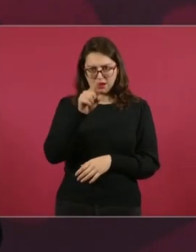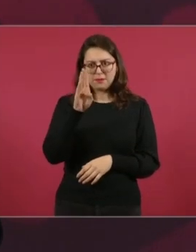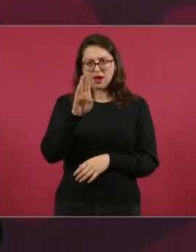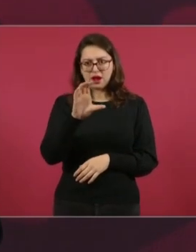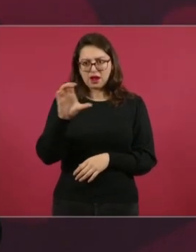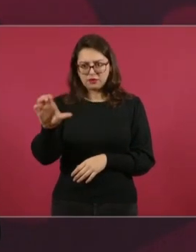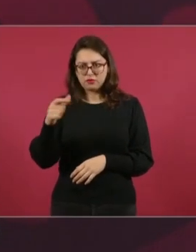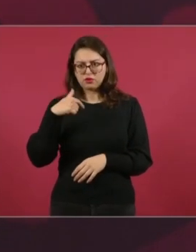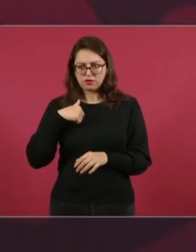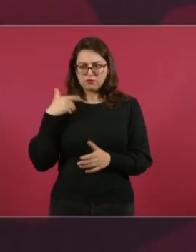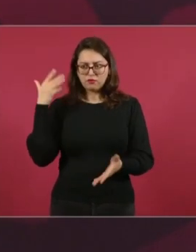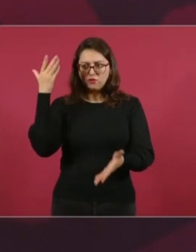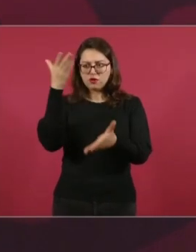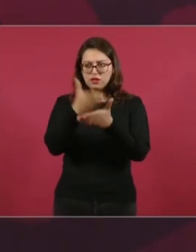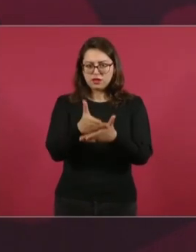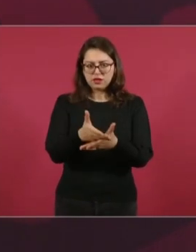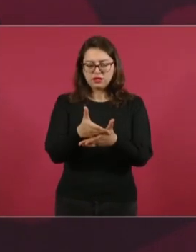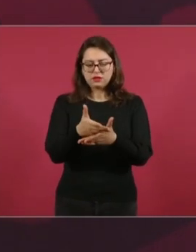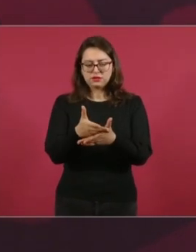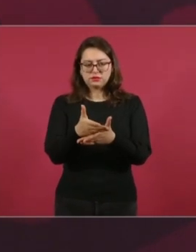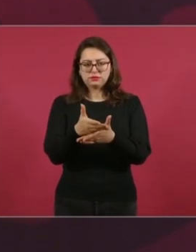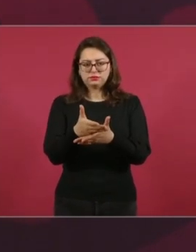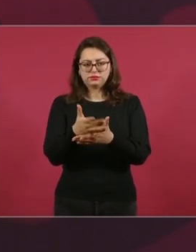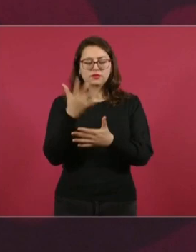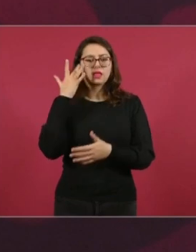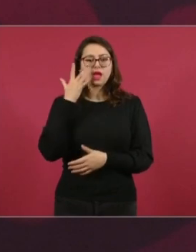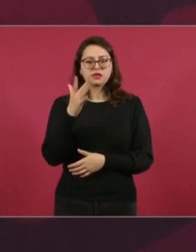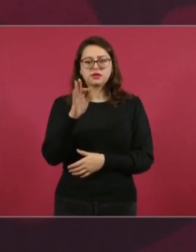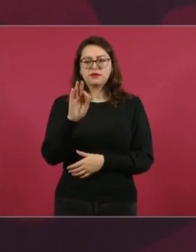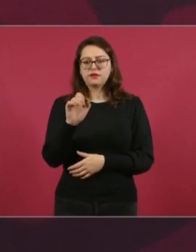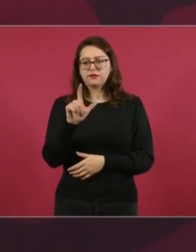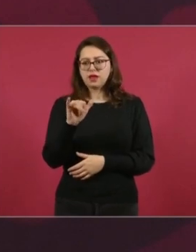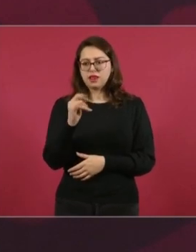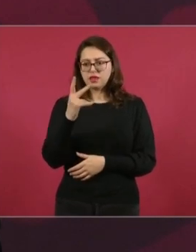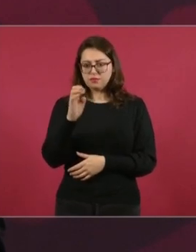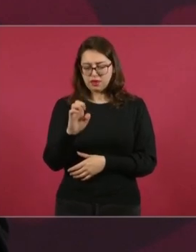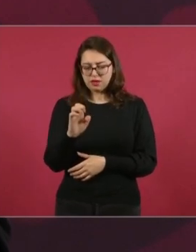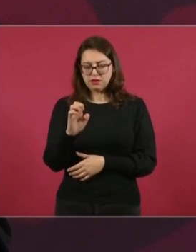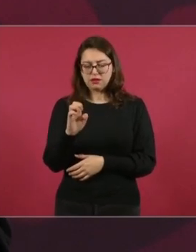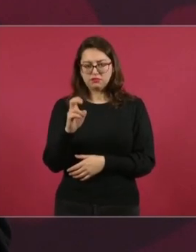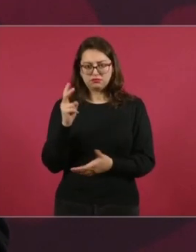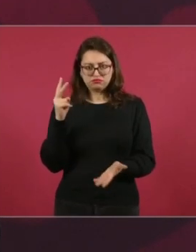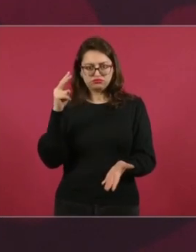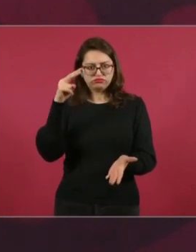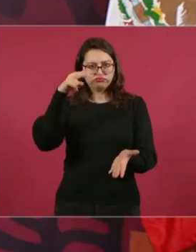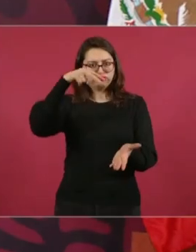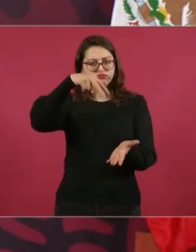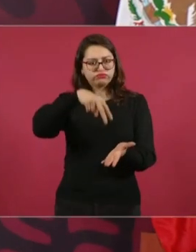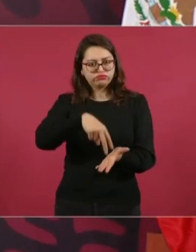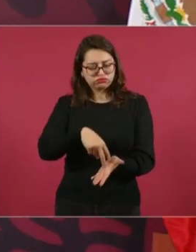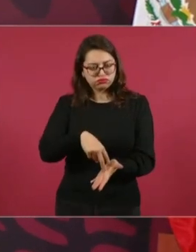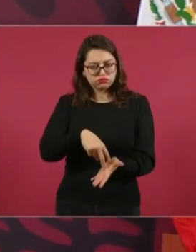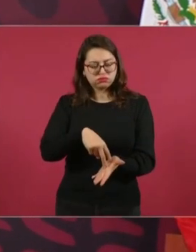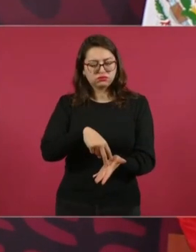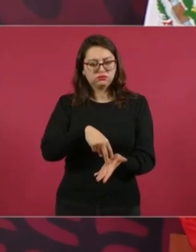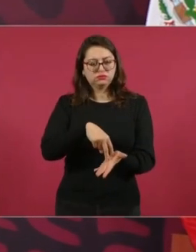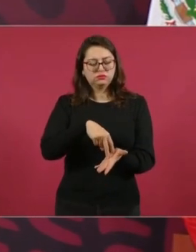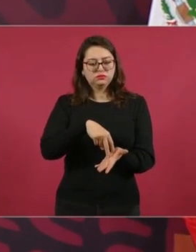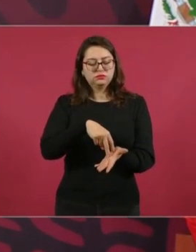y fui a San Felipe y ahí me